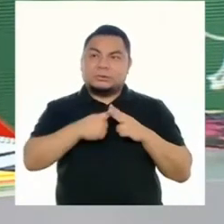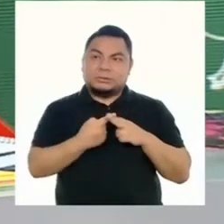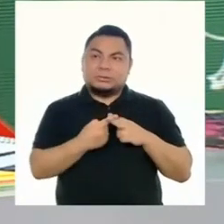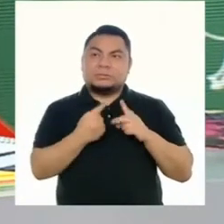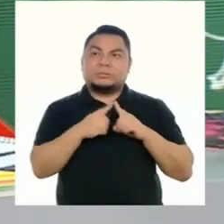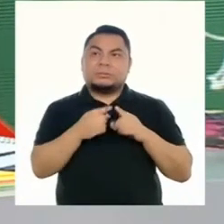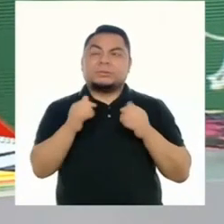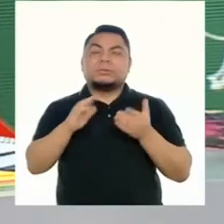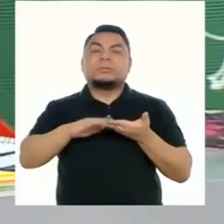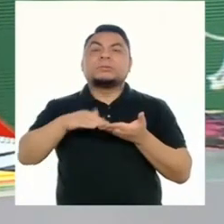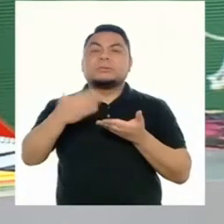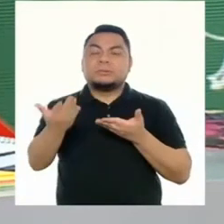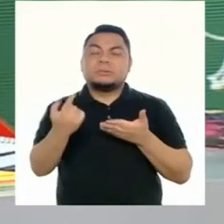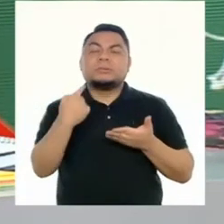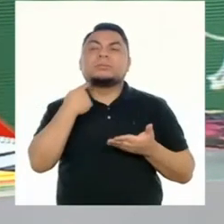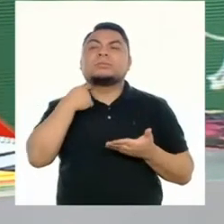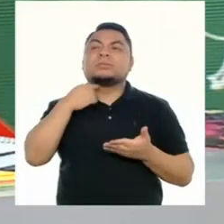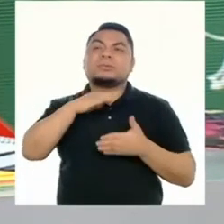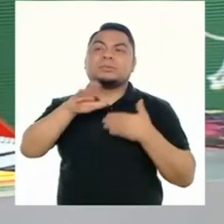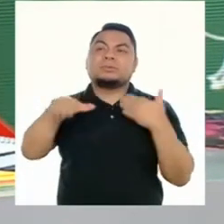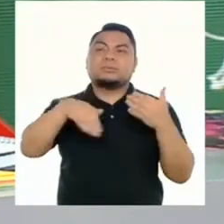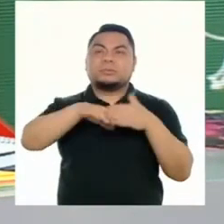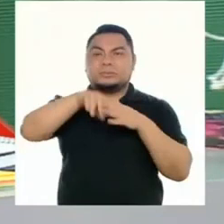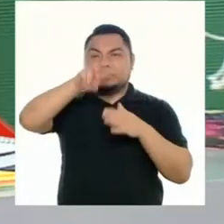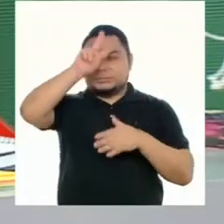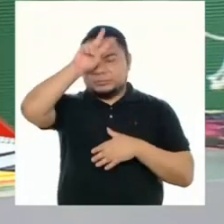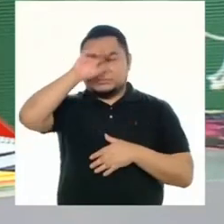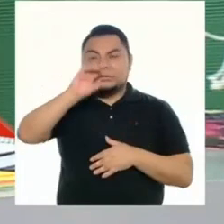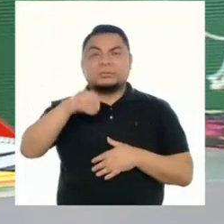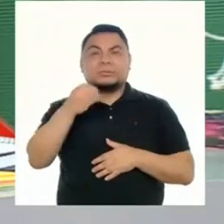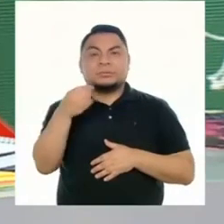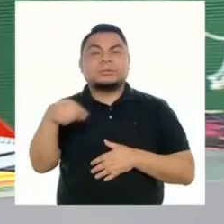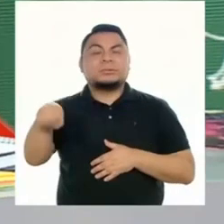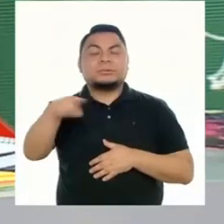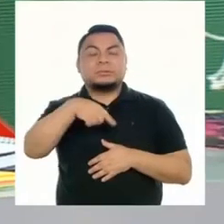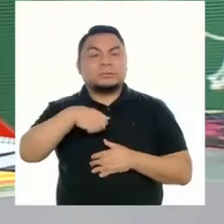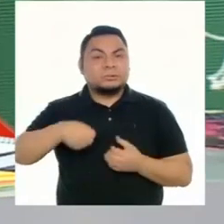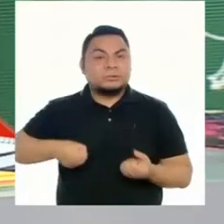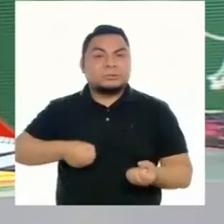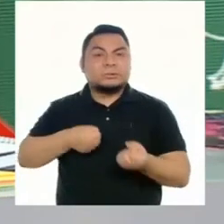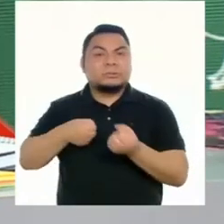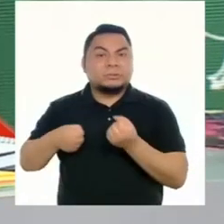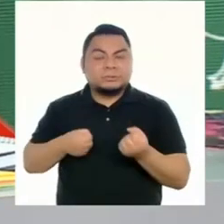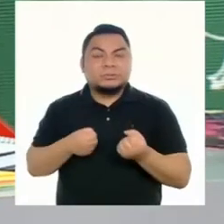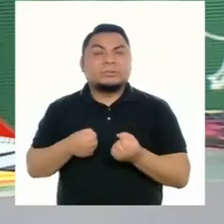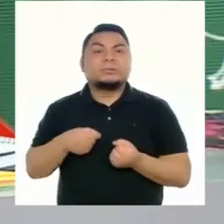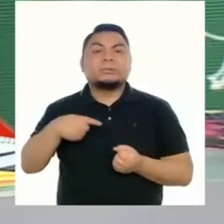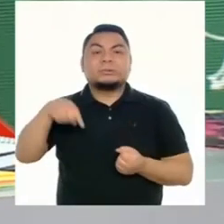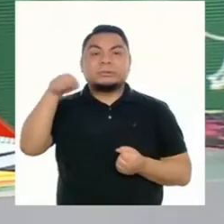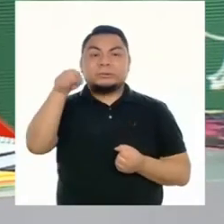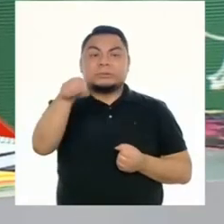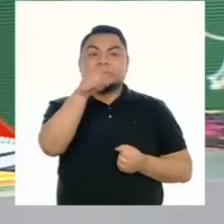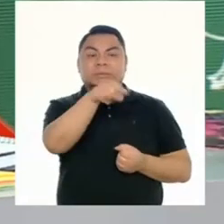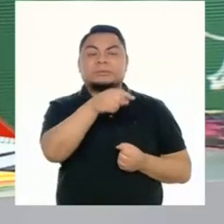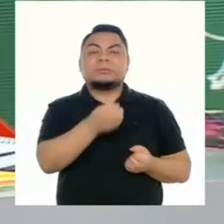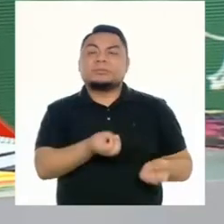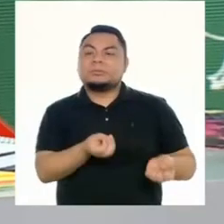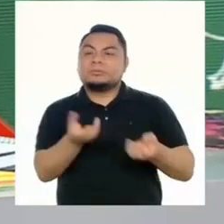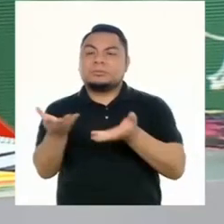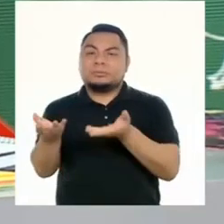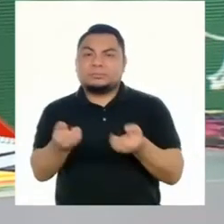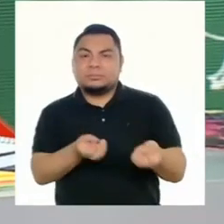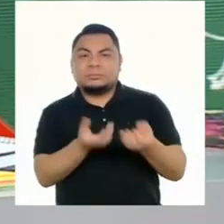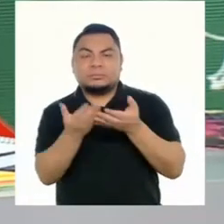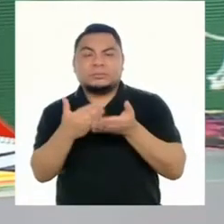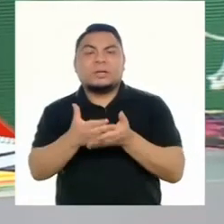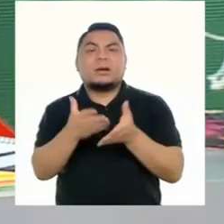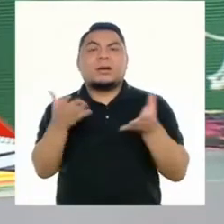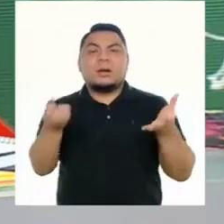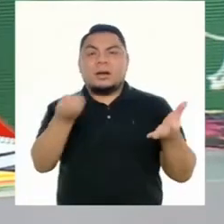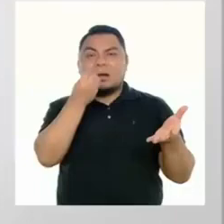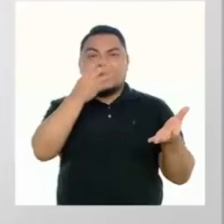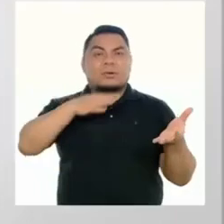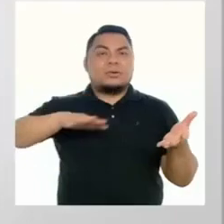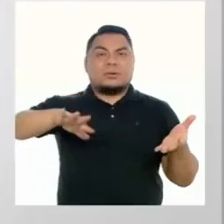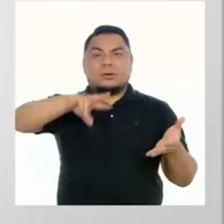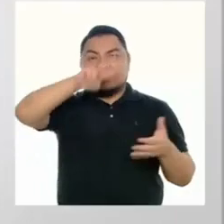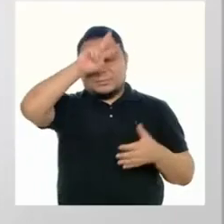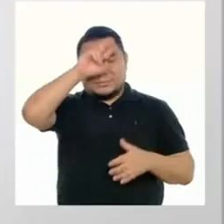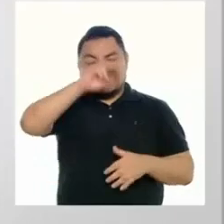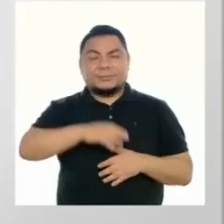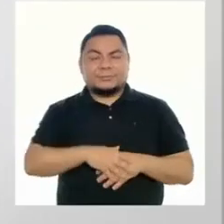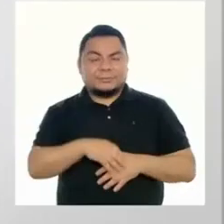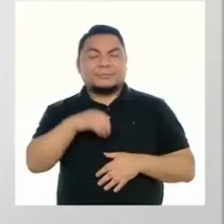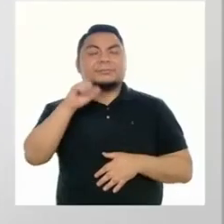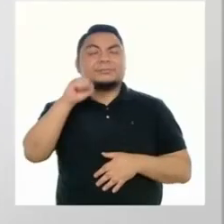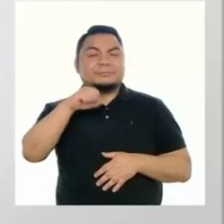inicio, ya que después se verá afectado todo el país. Porque son los ganaderos o agricultores los que proveen gran parte del alimento de nuestro país.